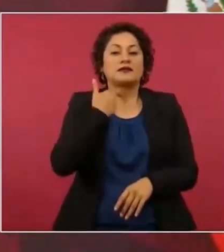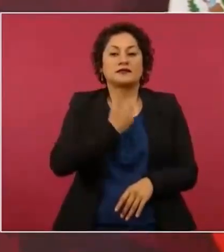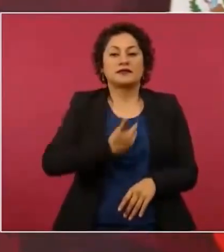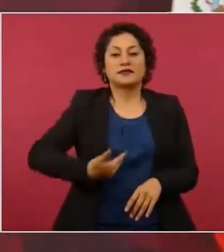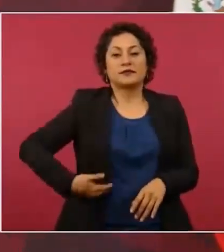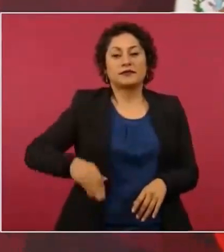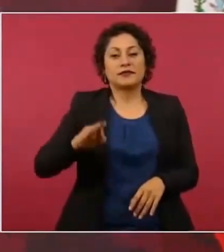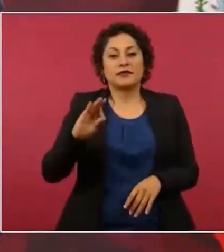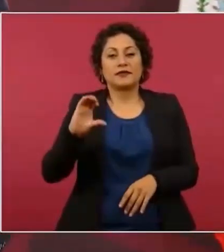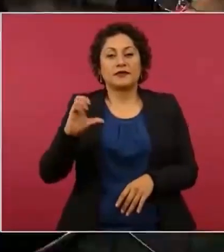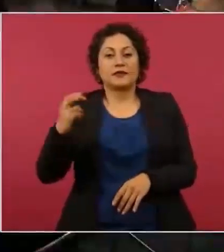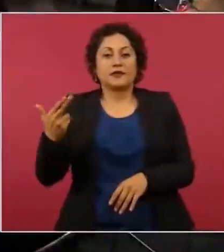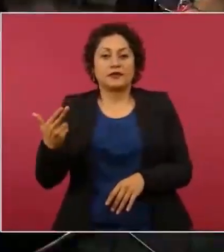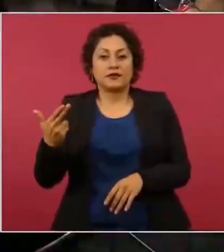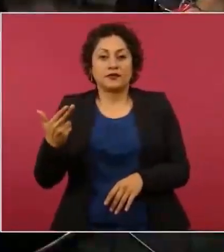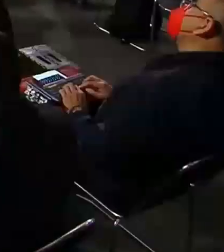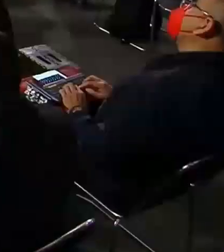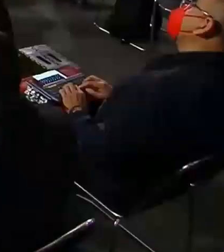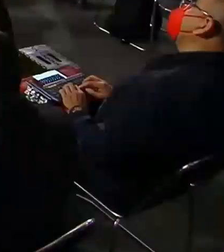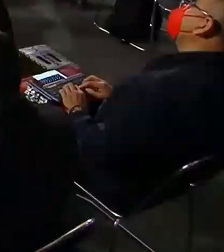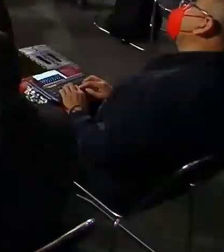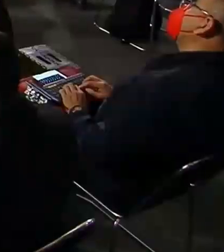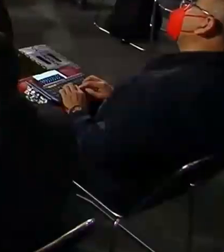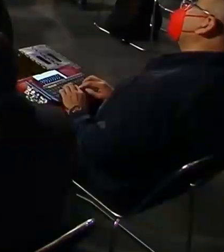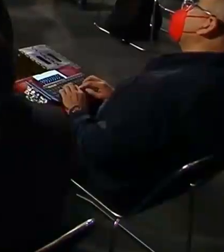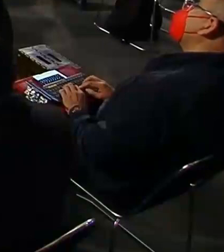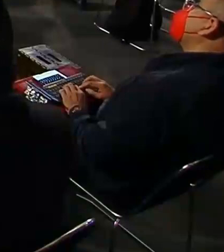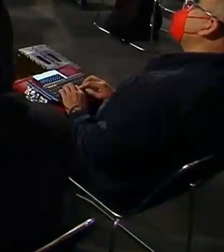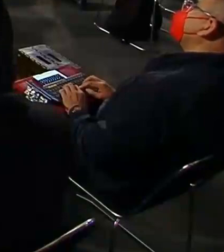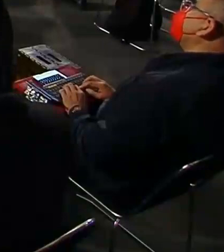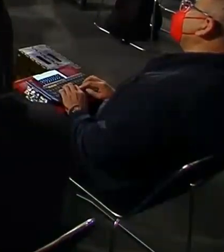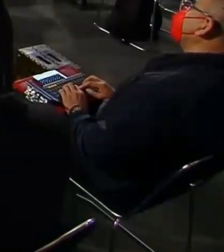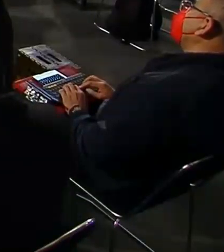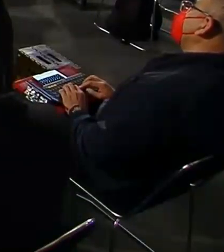de Iberdrola,